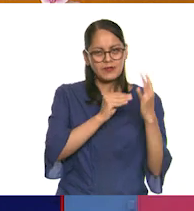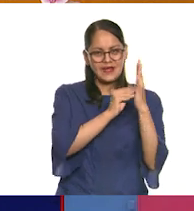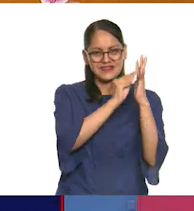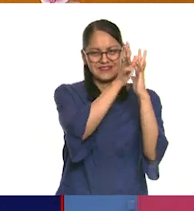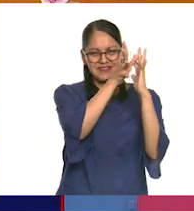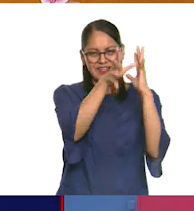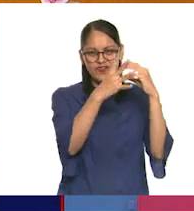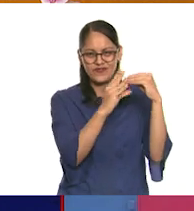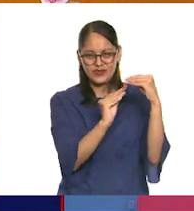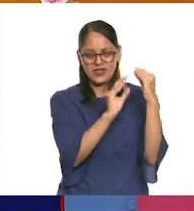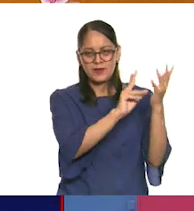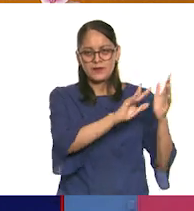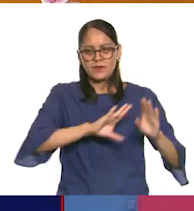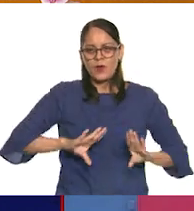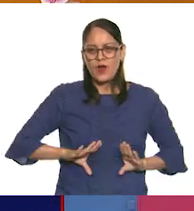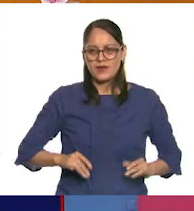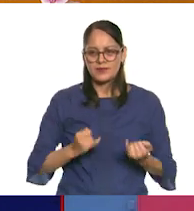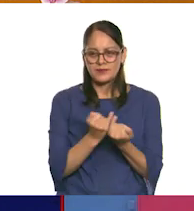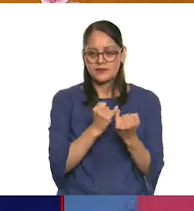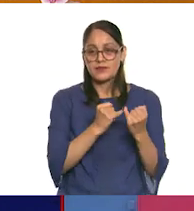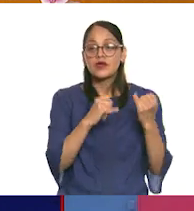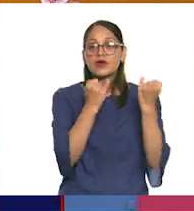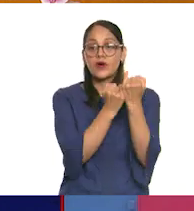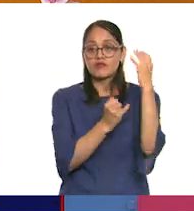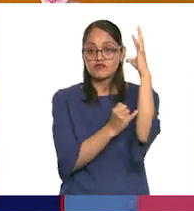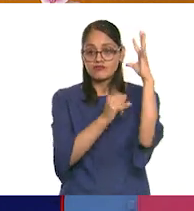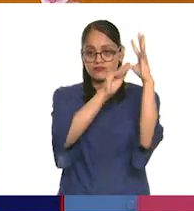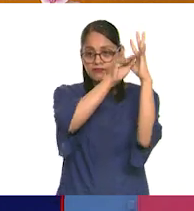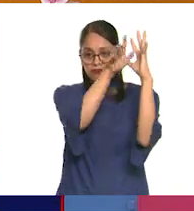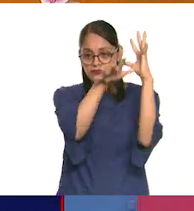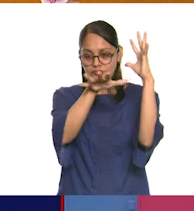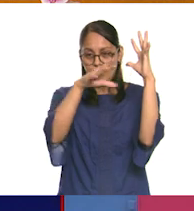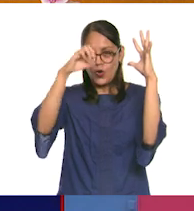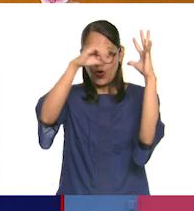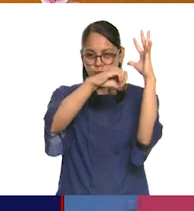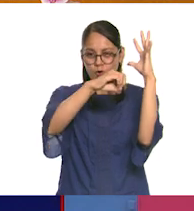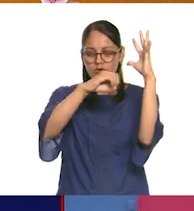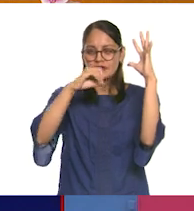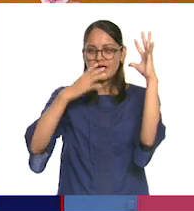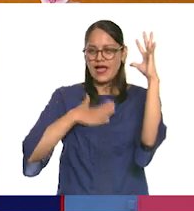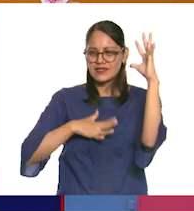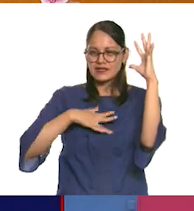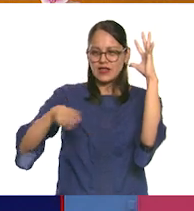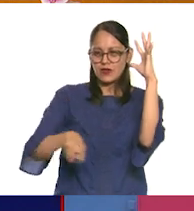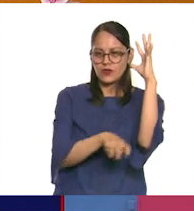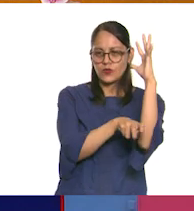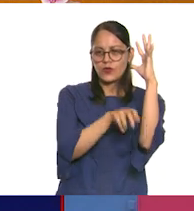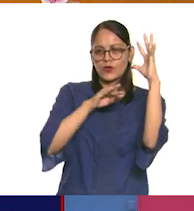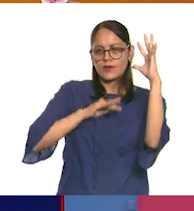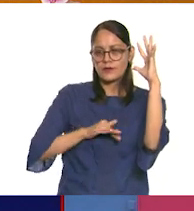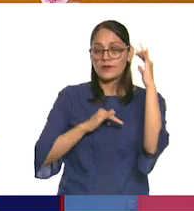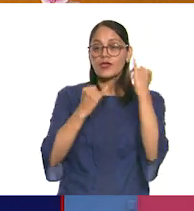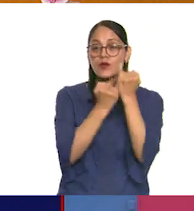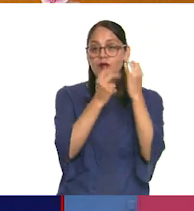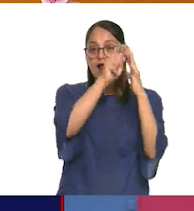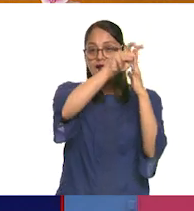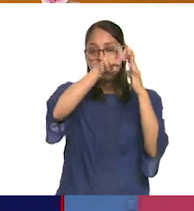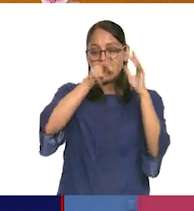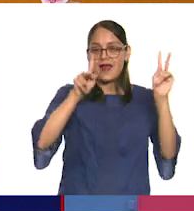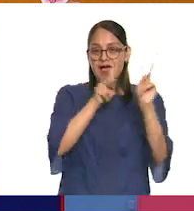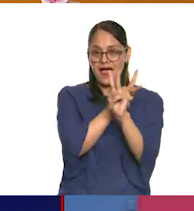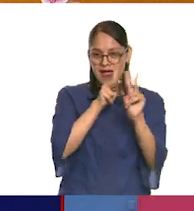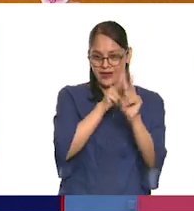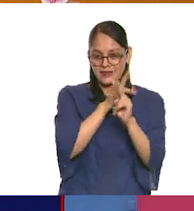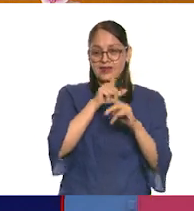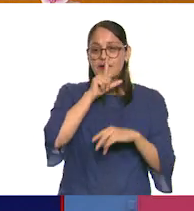da sombra a quien anda cansado, cansado, y siempre llena nuestros corazones, como el canto de las aves llenan el corazón